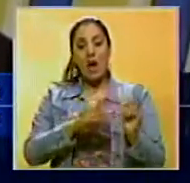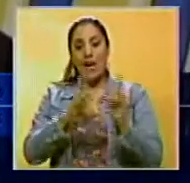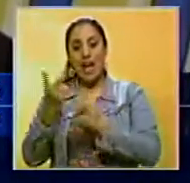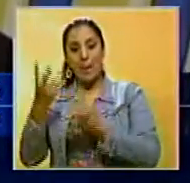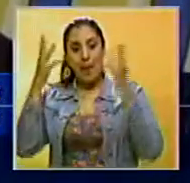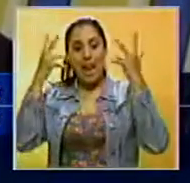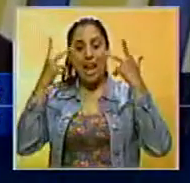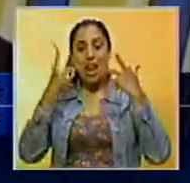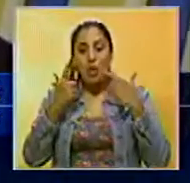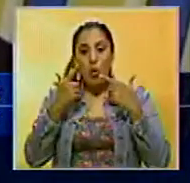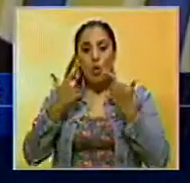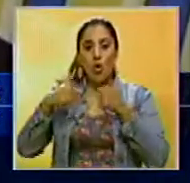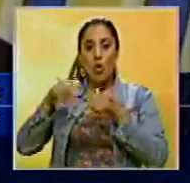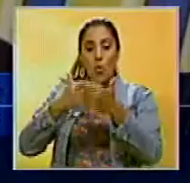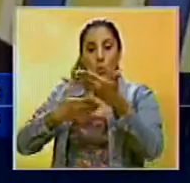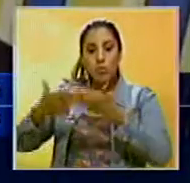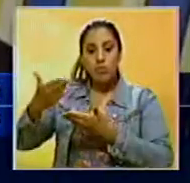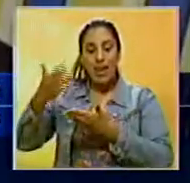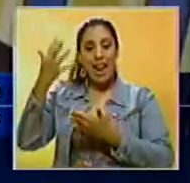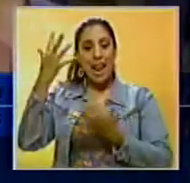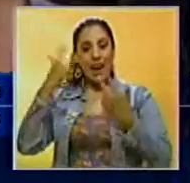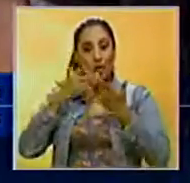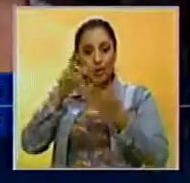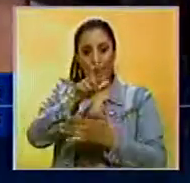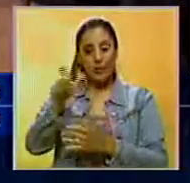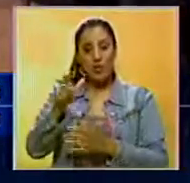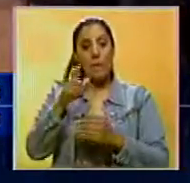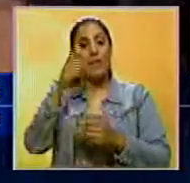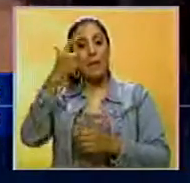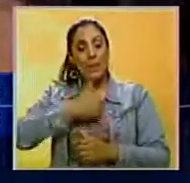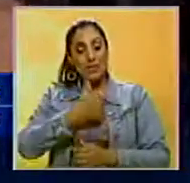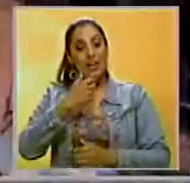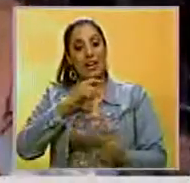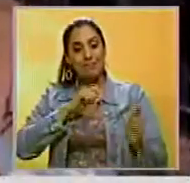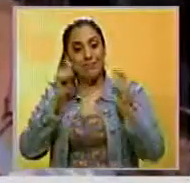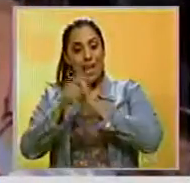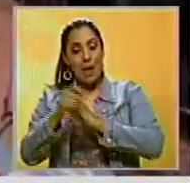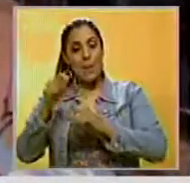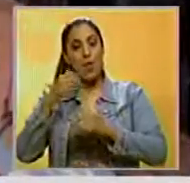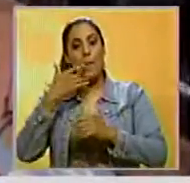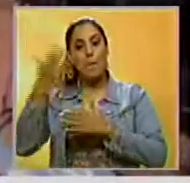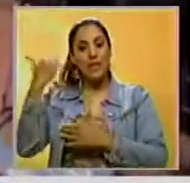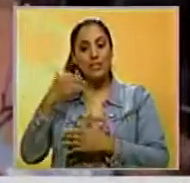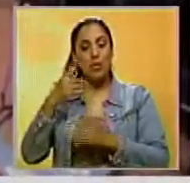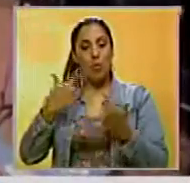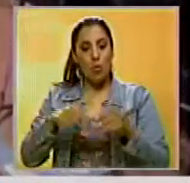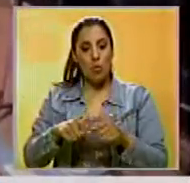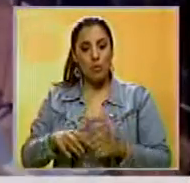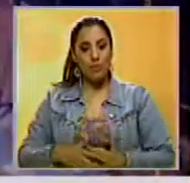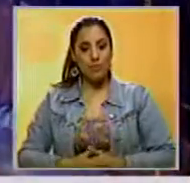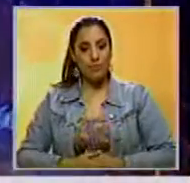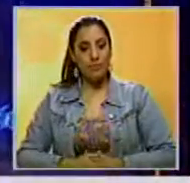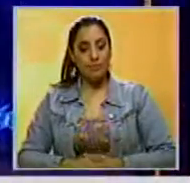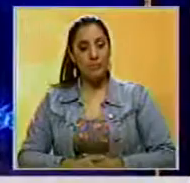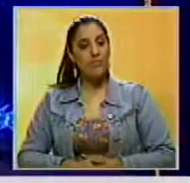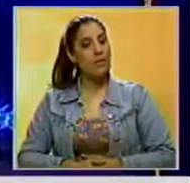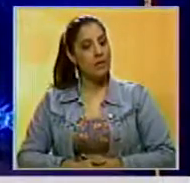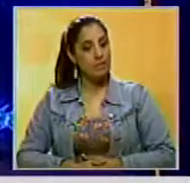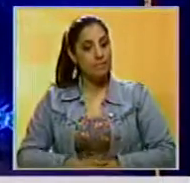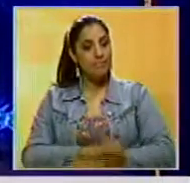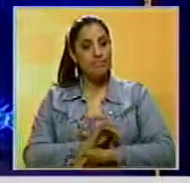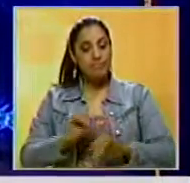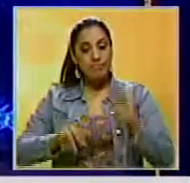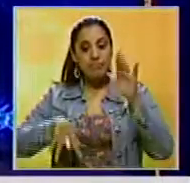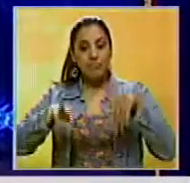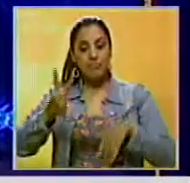melenudos por los lanzadores Ángel Calero y Celis Flames. De la Rosa reforzó al Caracas en el pasado playoff. Bien